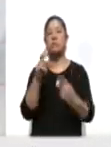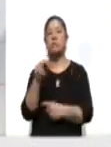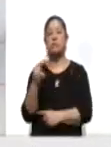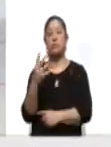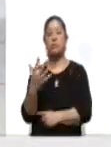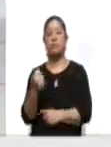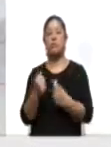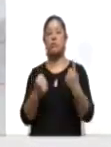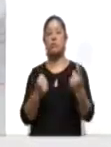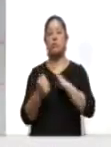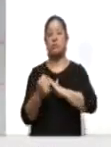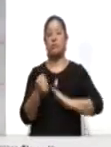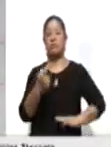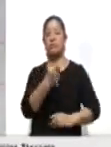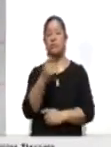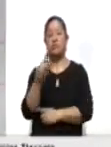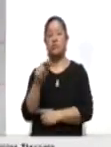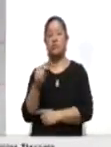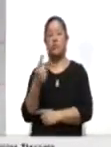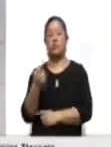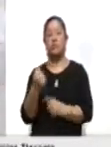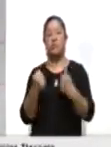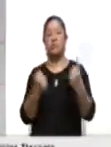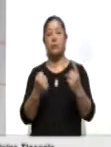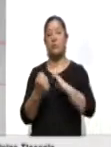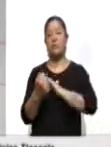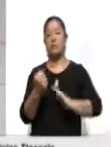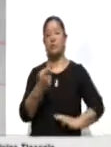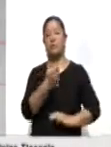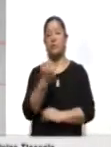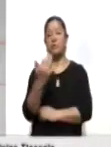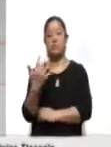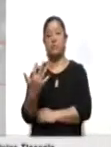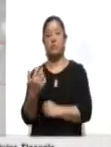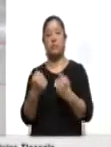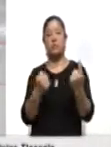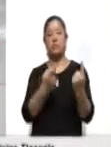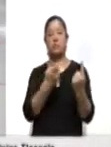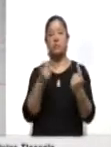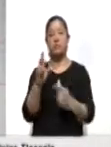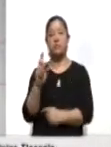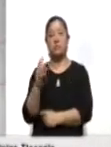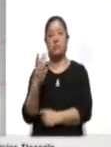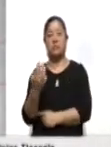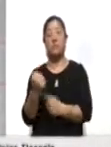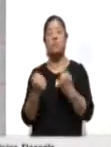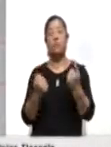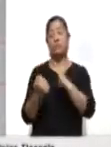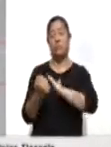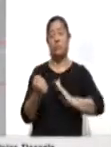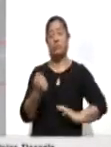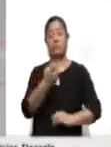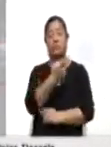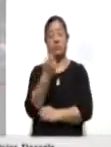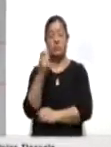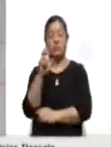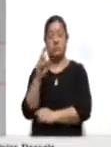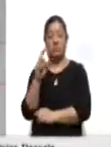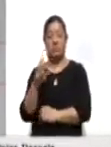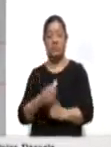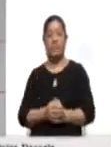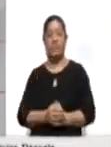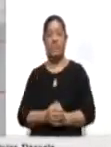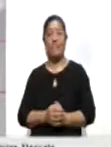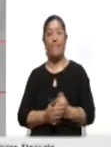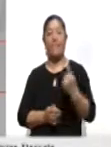Xicot 5 185, Tlaltalulco 171, Tepetitla 155, Xaltocan 139, Tenancingo